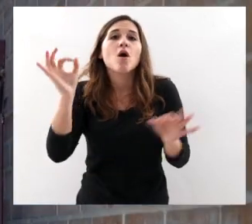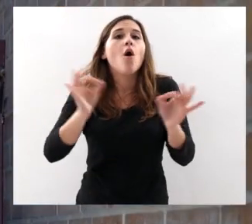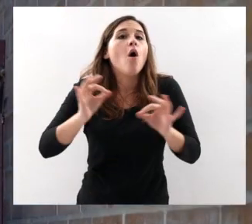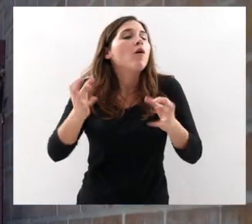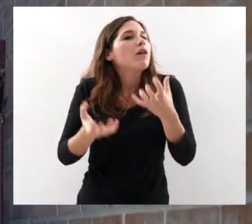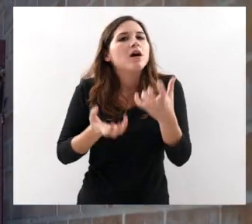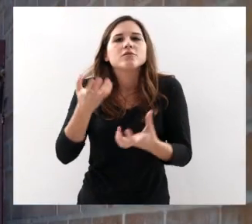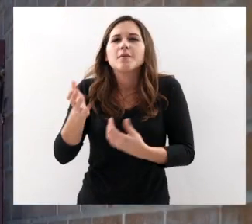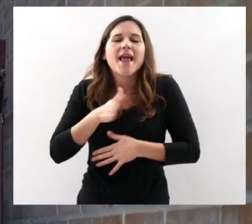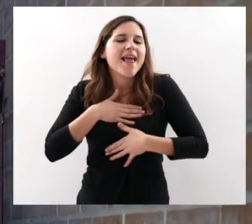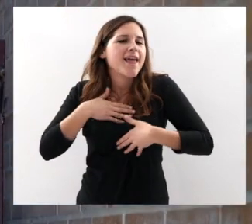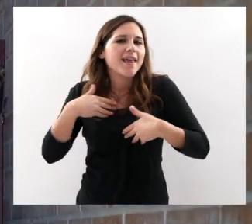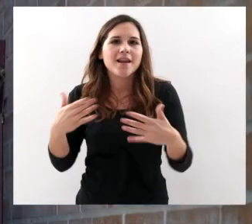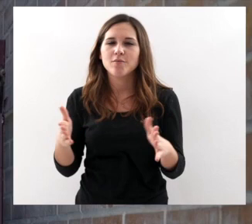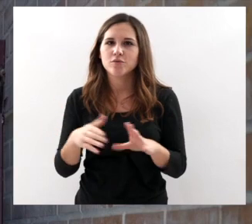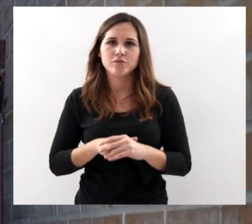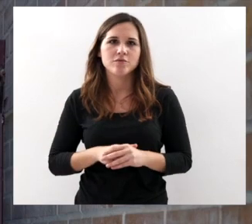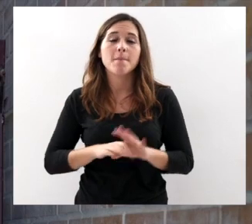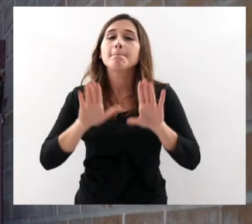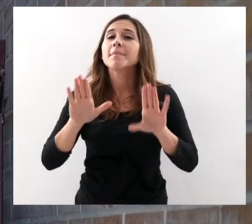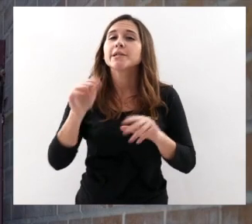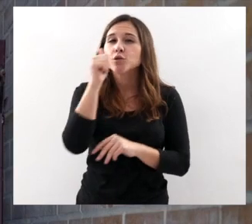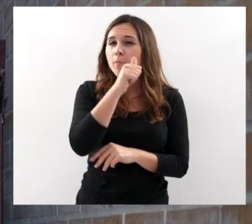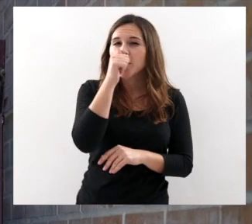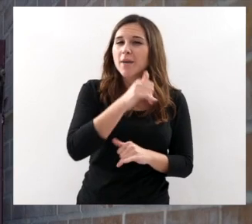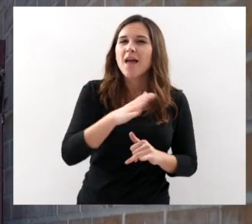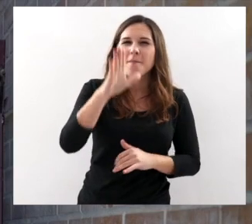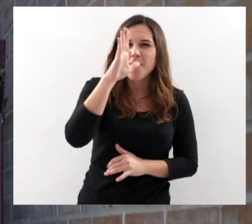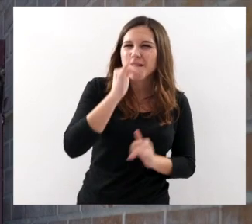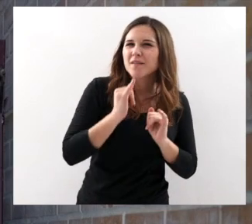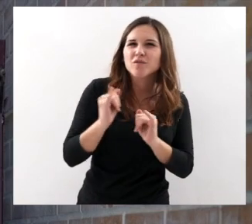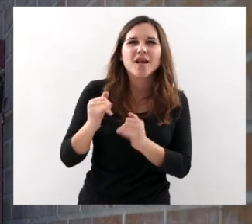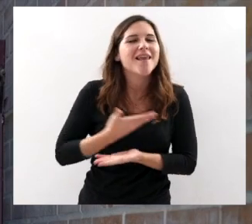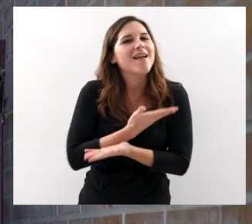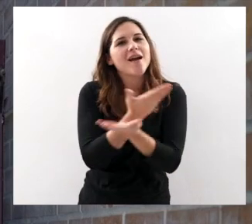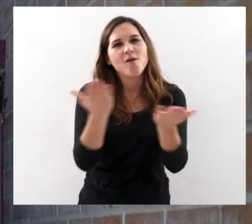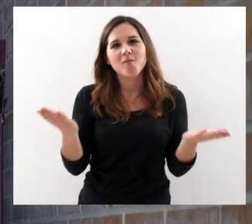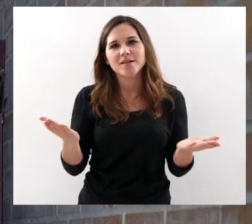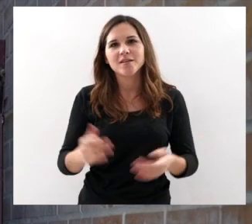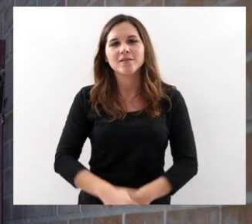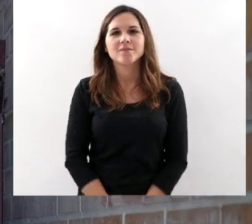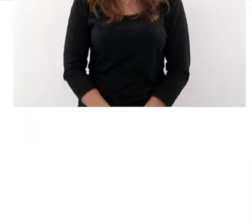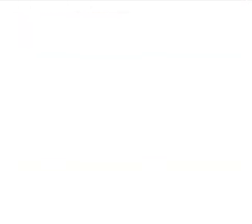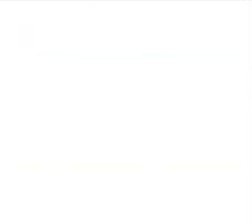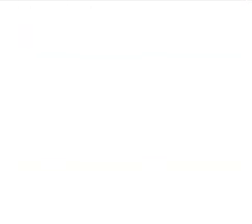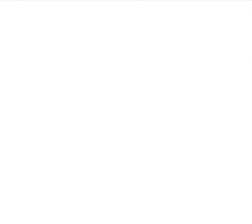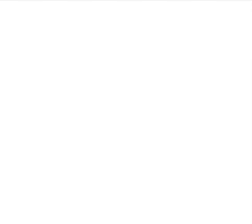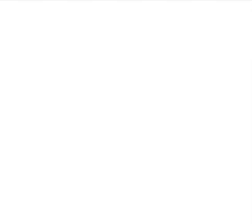gastronomía Que realmente queramos Pero realmente es un vino Para disfrutar Y sobre todo para compartir Un buen